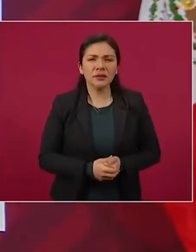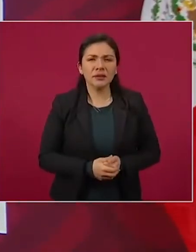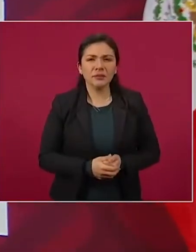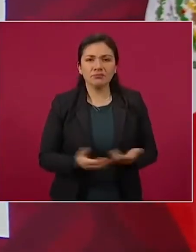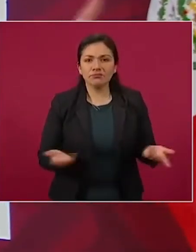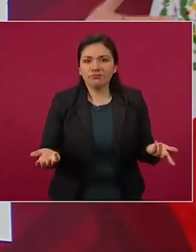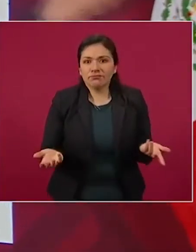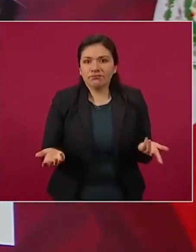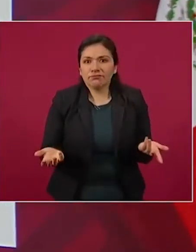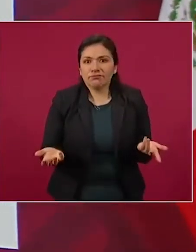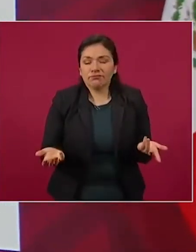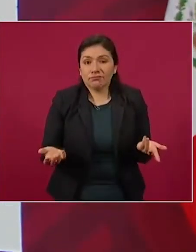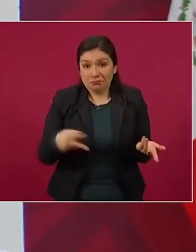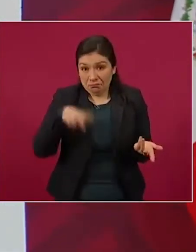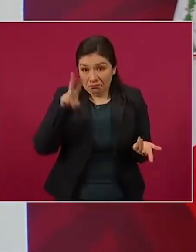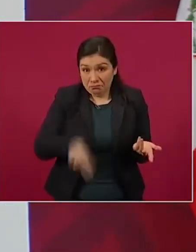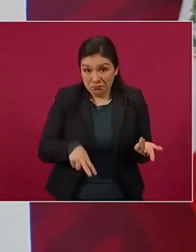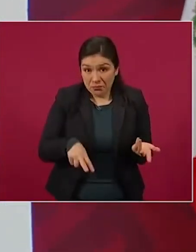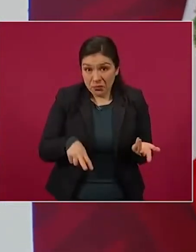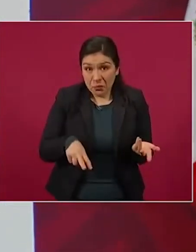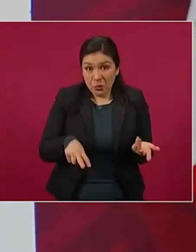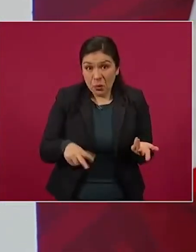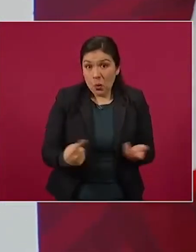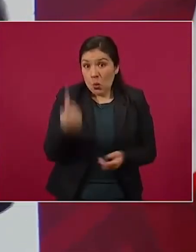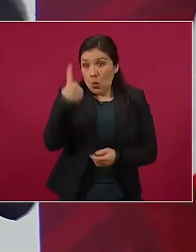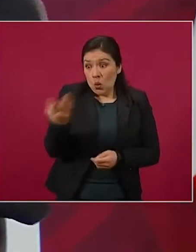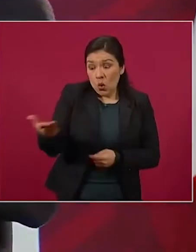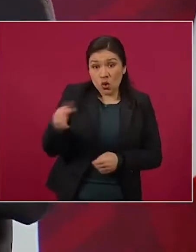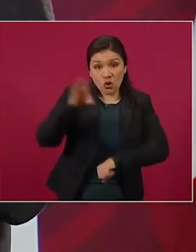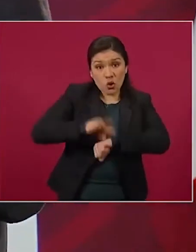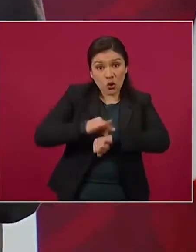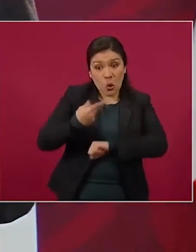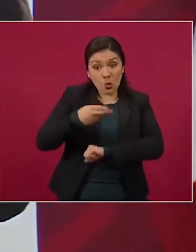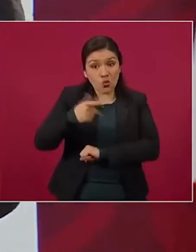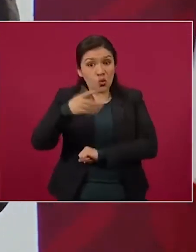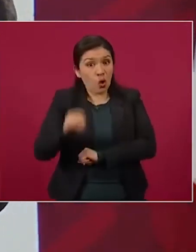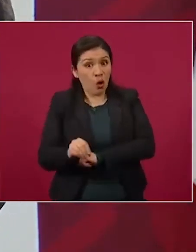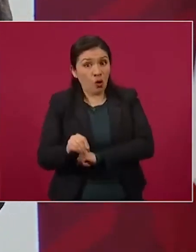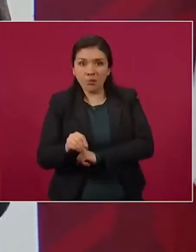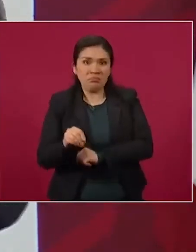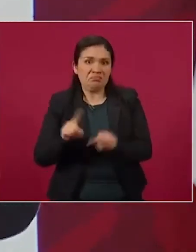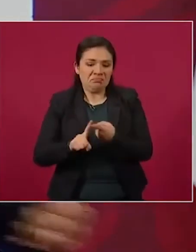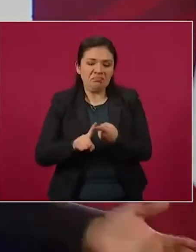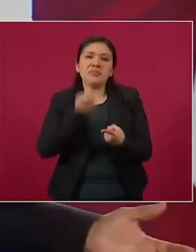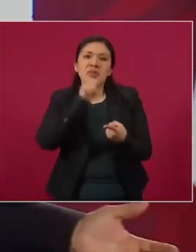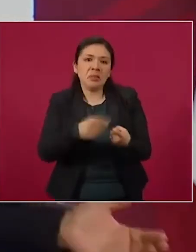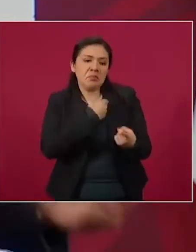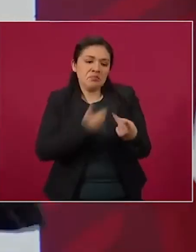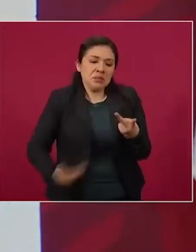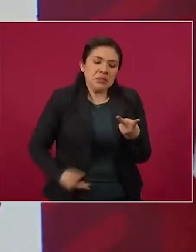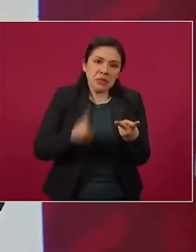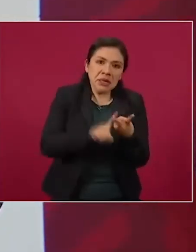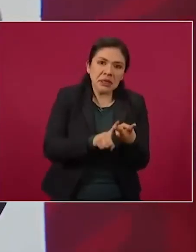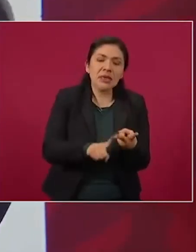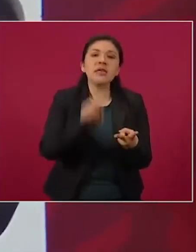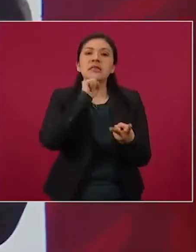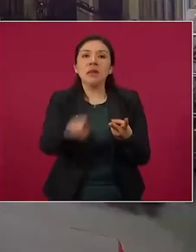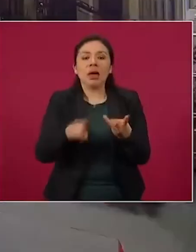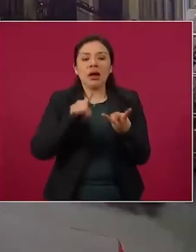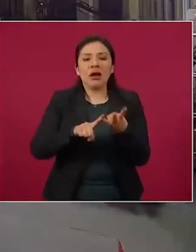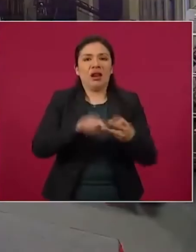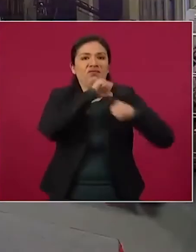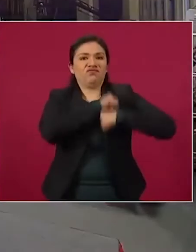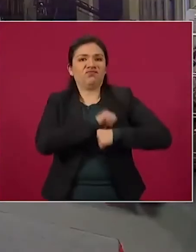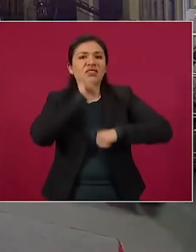Y no es nada más el doctor Hugo, es el presidente, es el secretario de Salud,